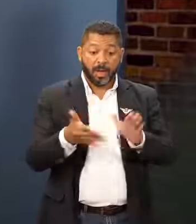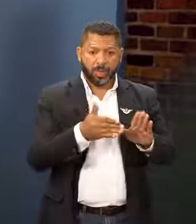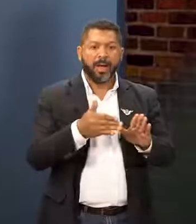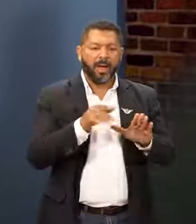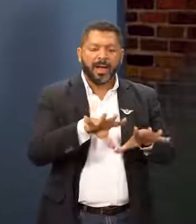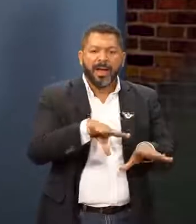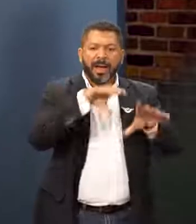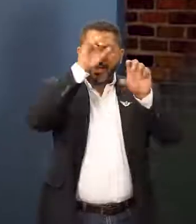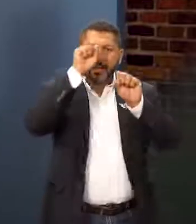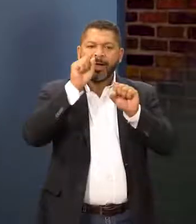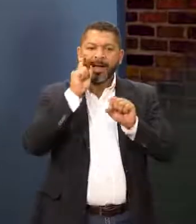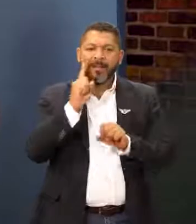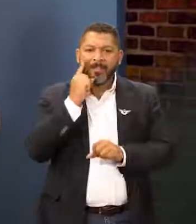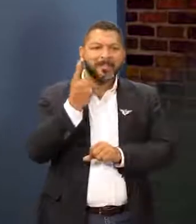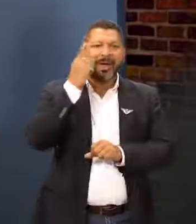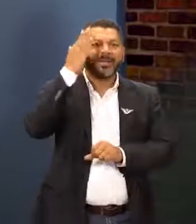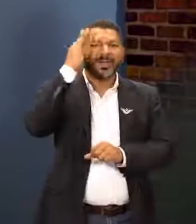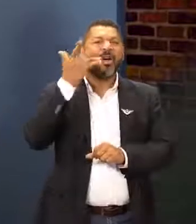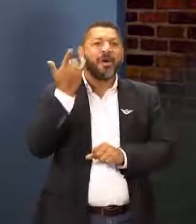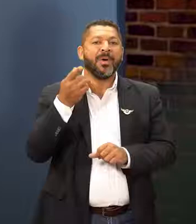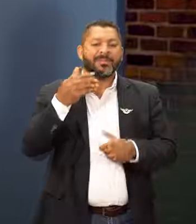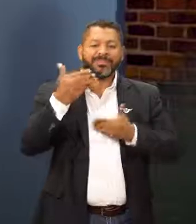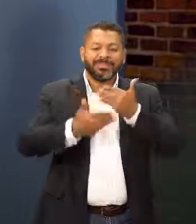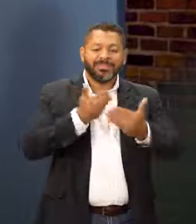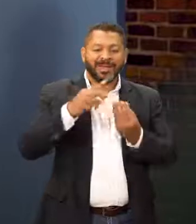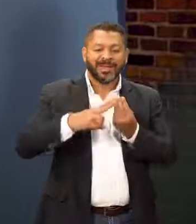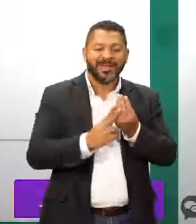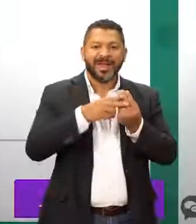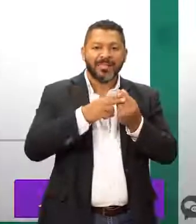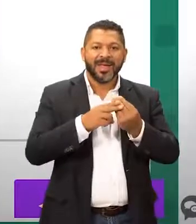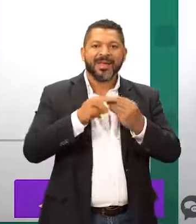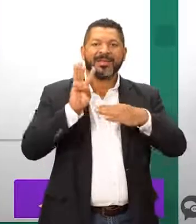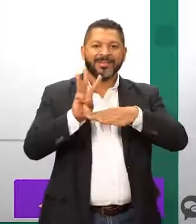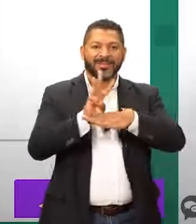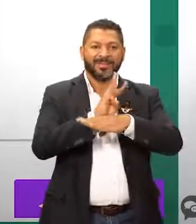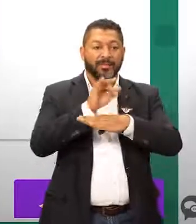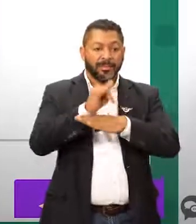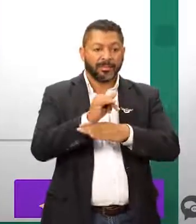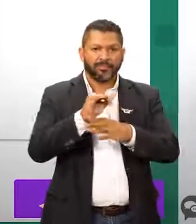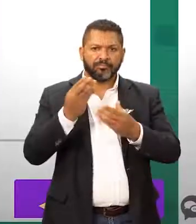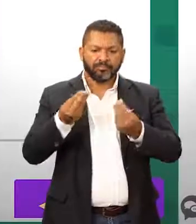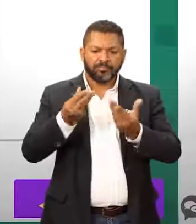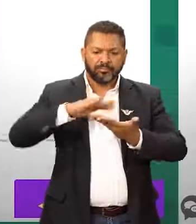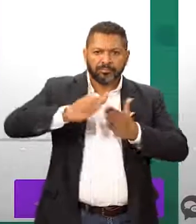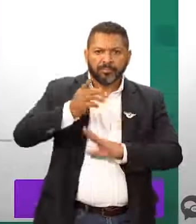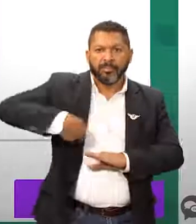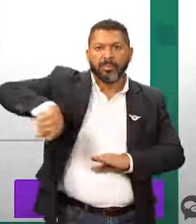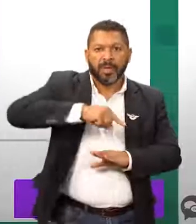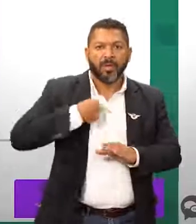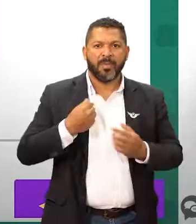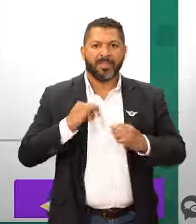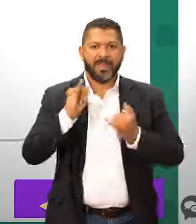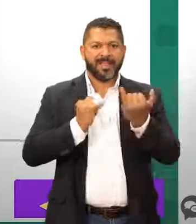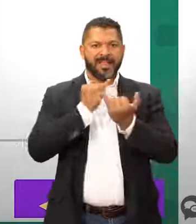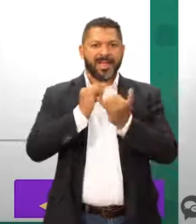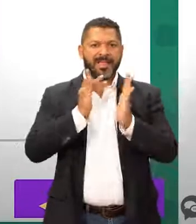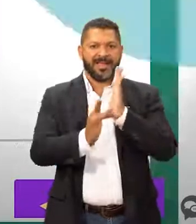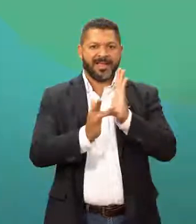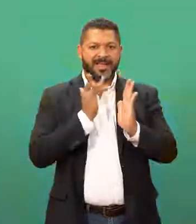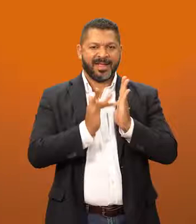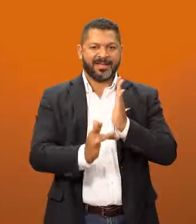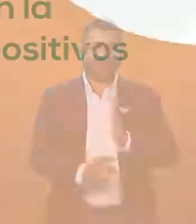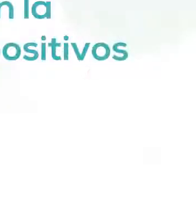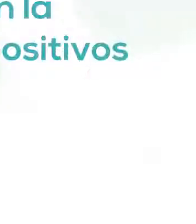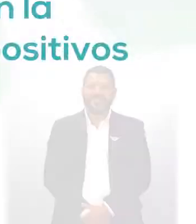En este curso aprenderás a dar el primer paso para hacer un uso eficiente de herramientas en línea, ser parte de una comunidad y crear tu identidad